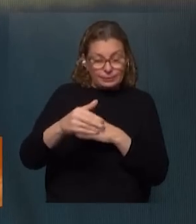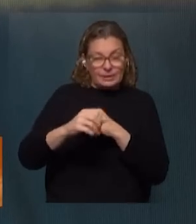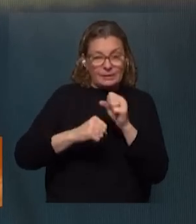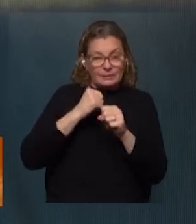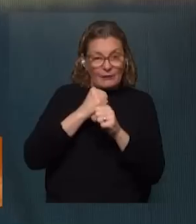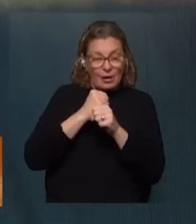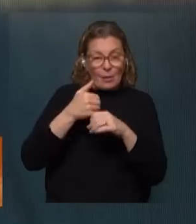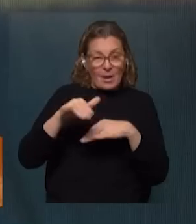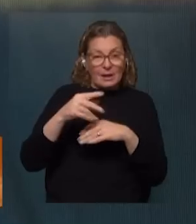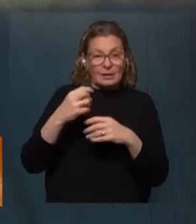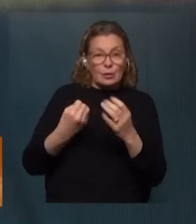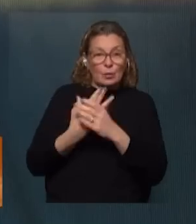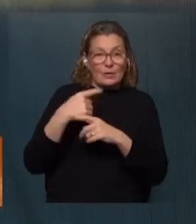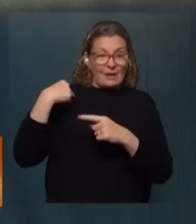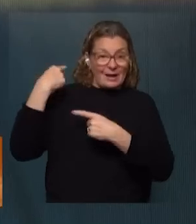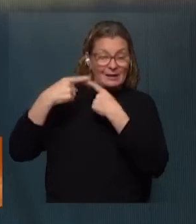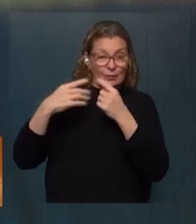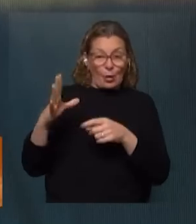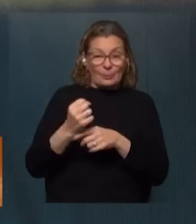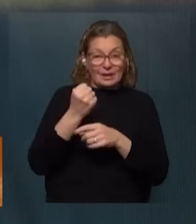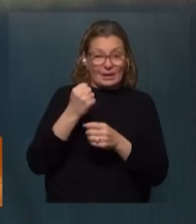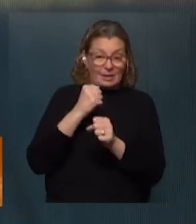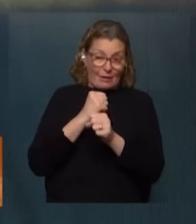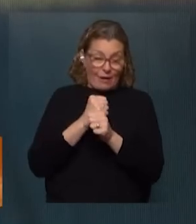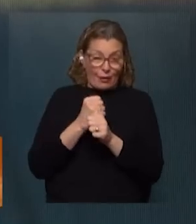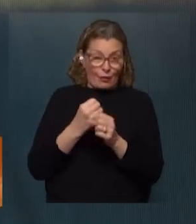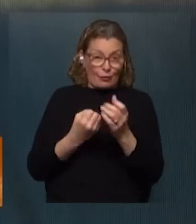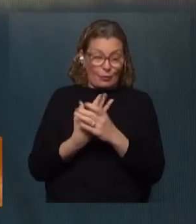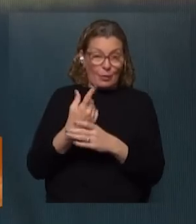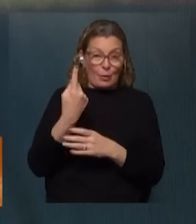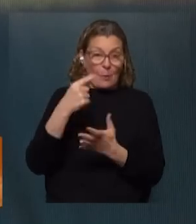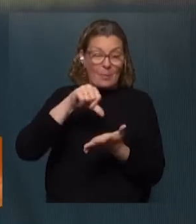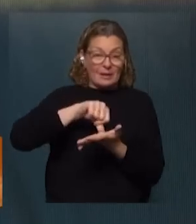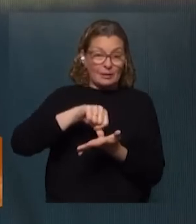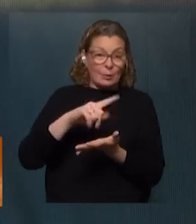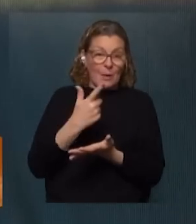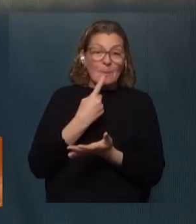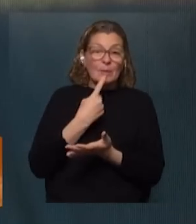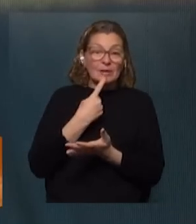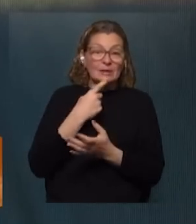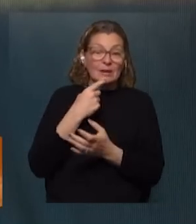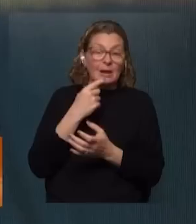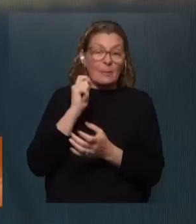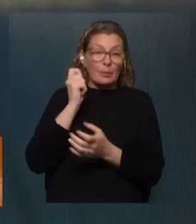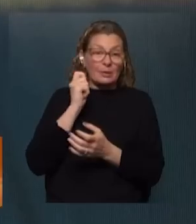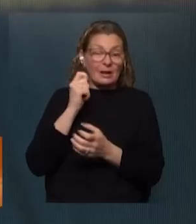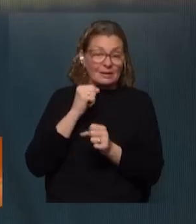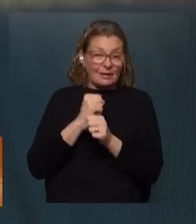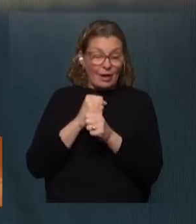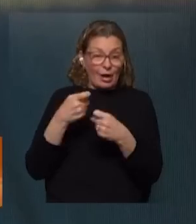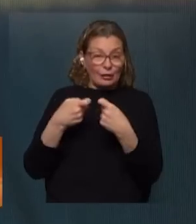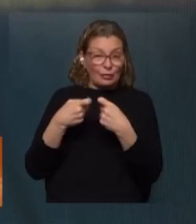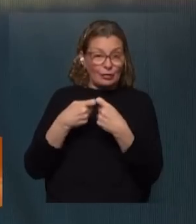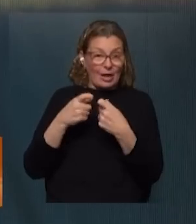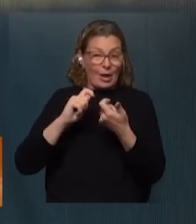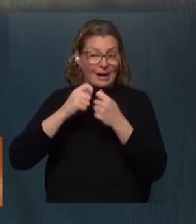impidiendo que las nuevas generaciones obtengan un puesto de trabajo en un país donde no hay políticas públicas de empleo que fueran asociadas a